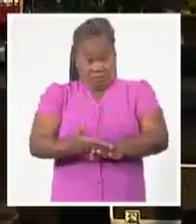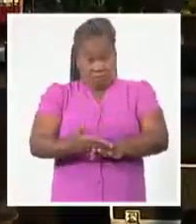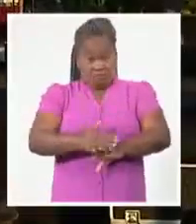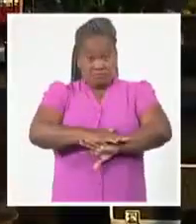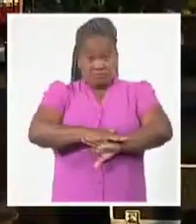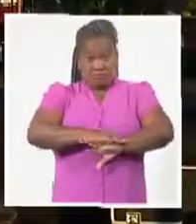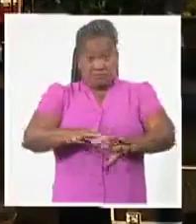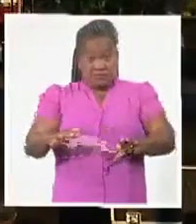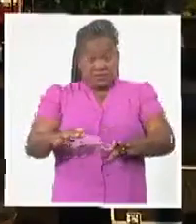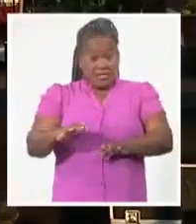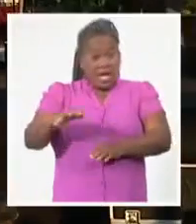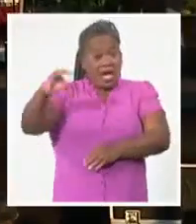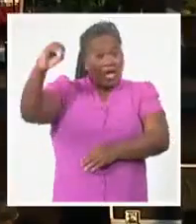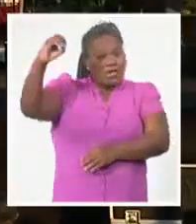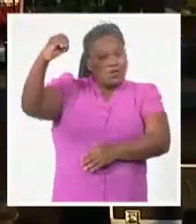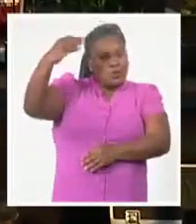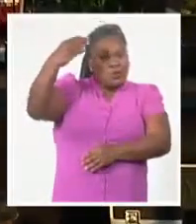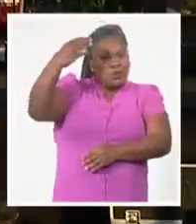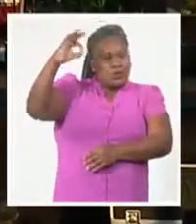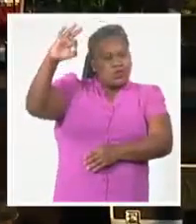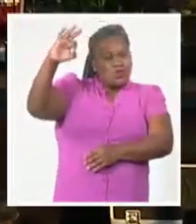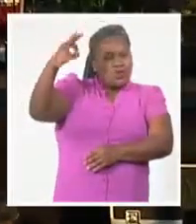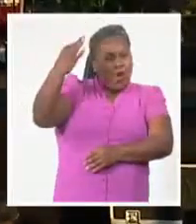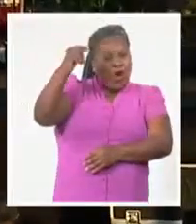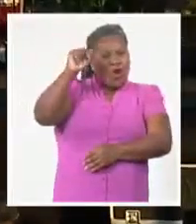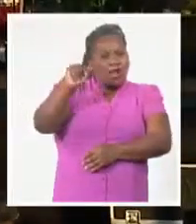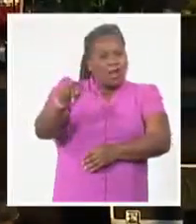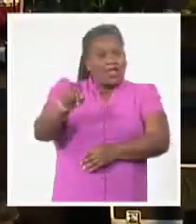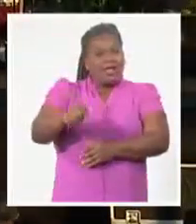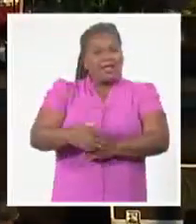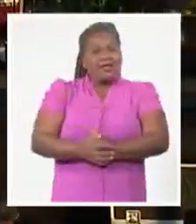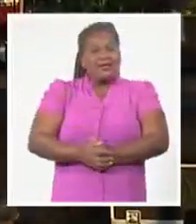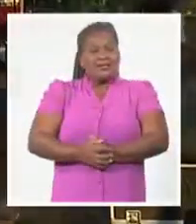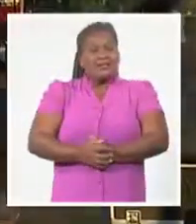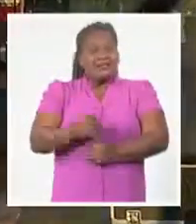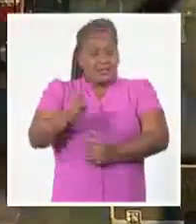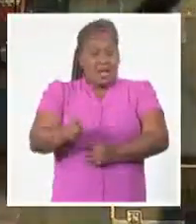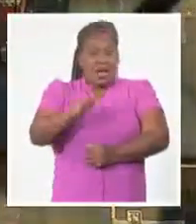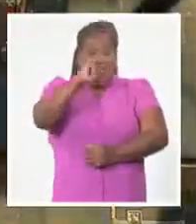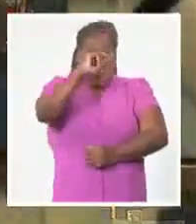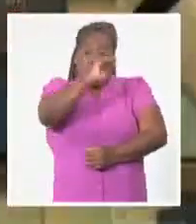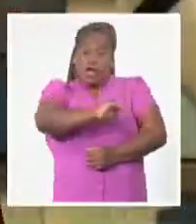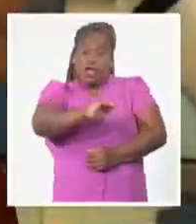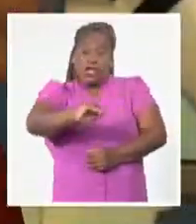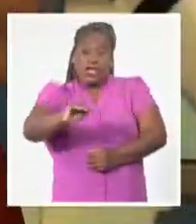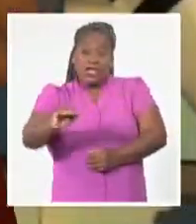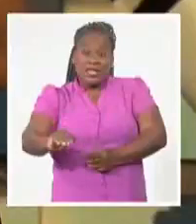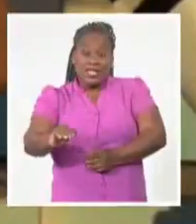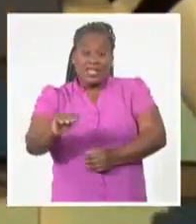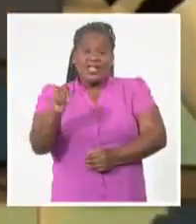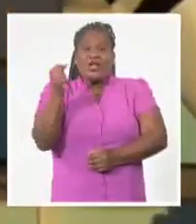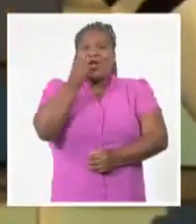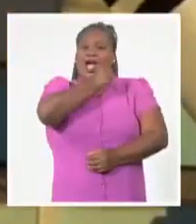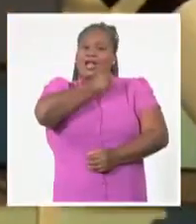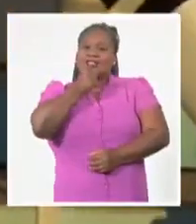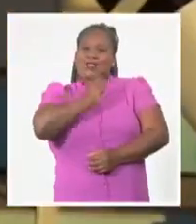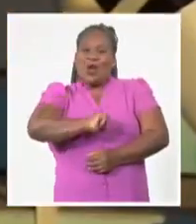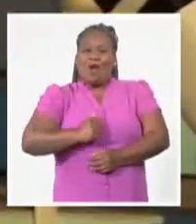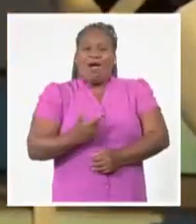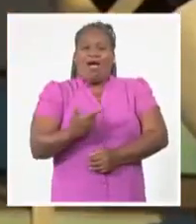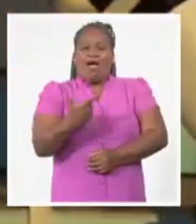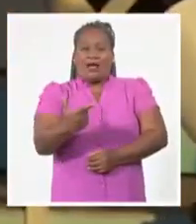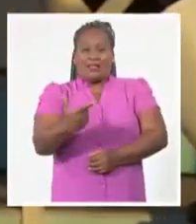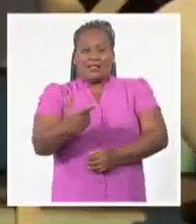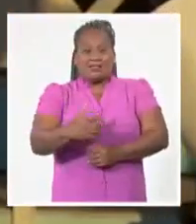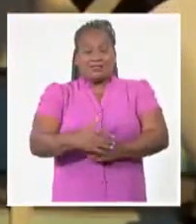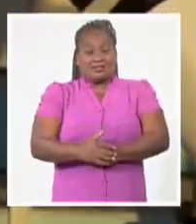primeros rayos de sol que calentaron la fresca mañana, los que saben querer entregaron su arte. Le